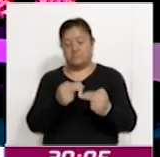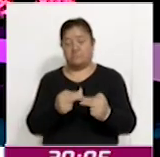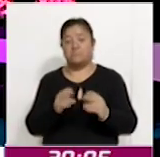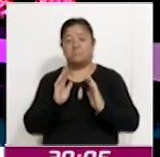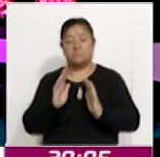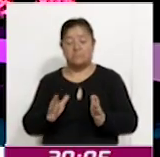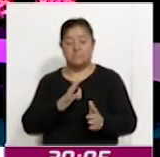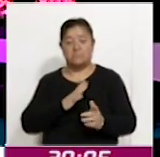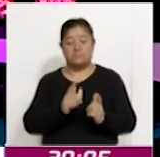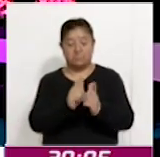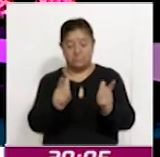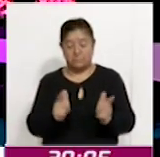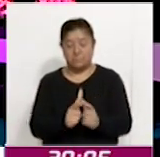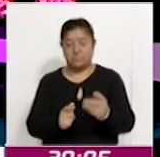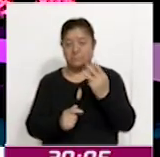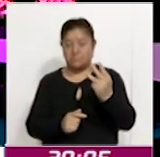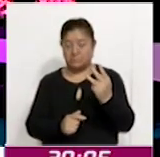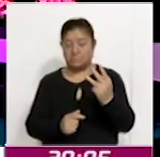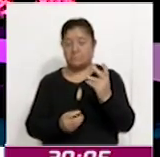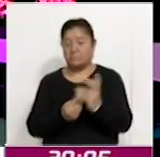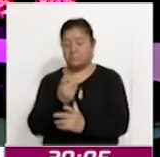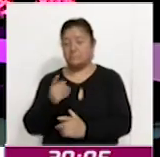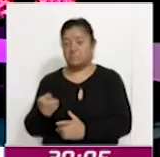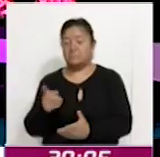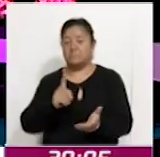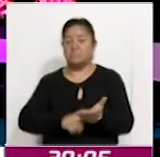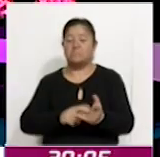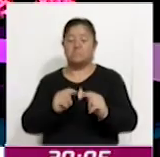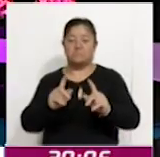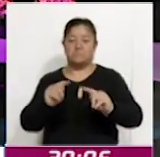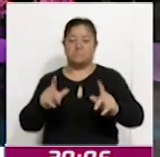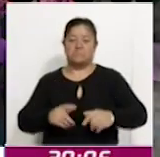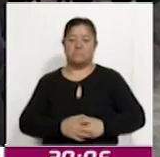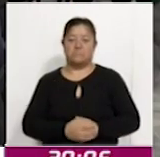redes colaborativas de emprendedores en la entidad tlaxcalteca.